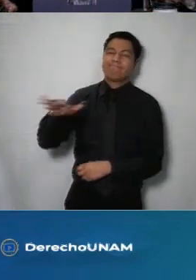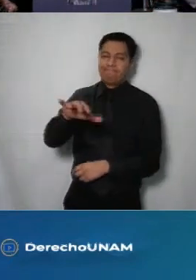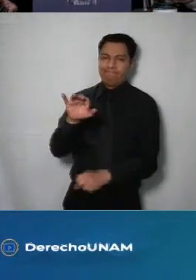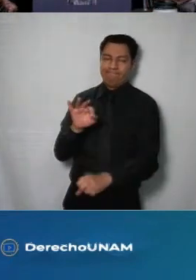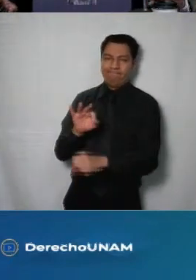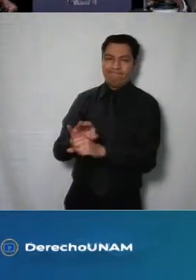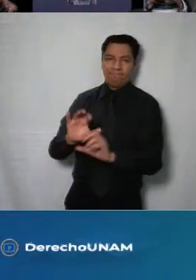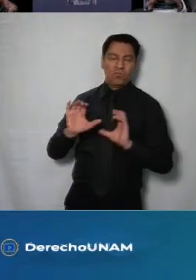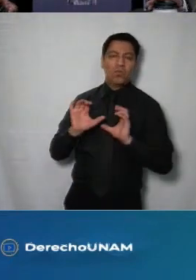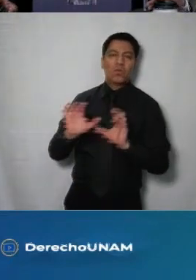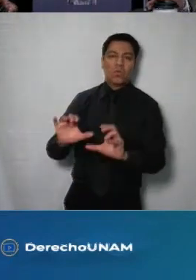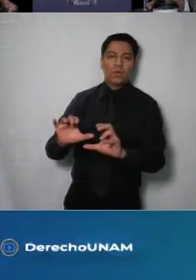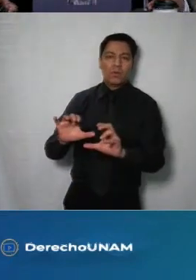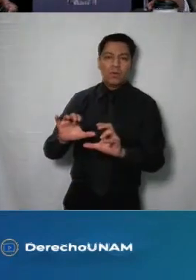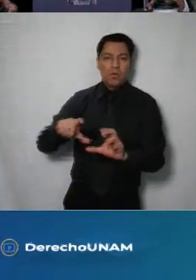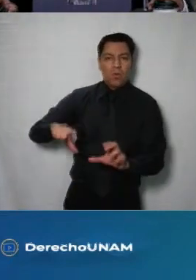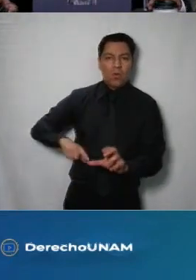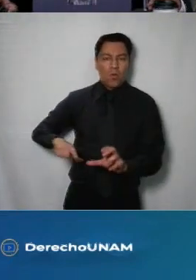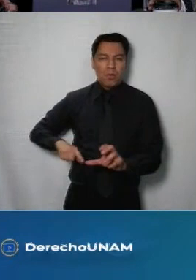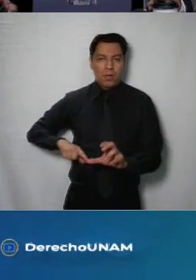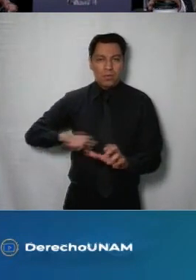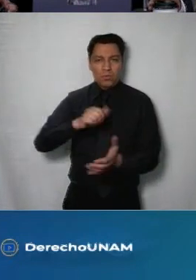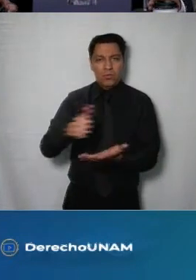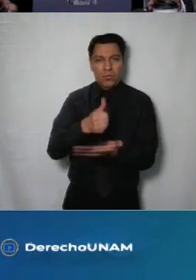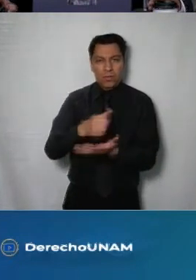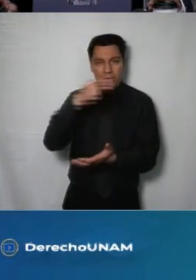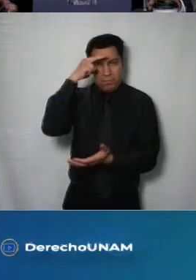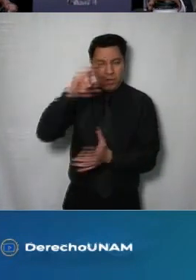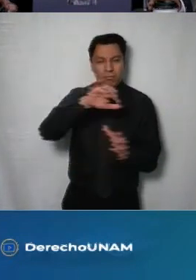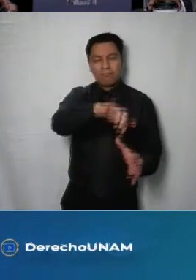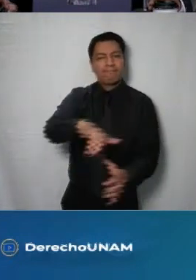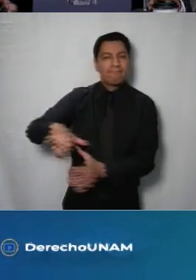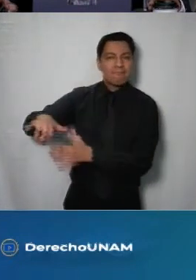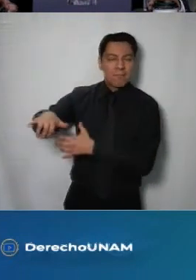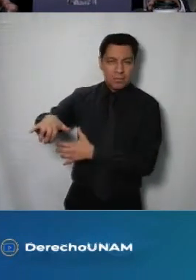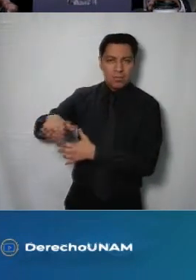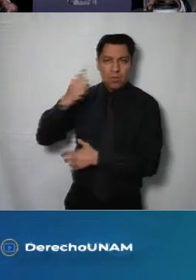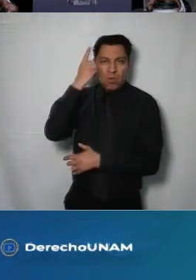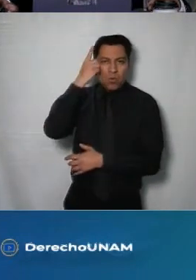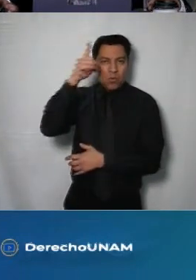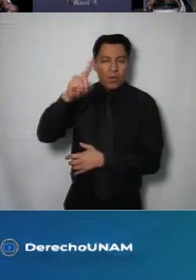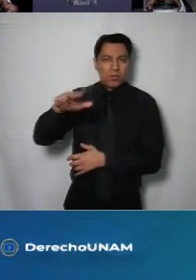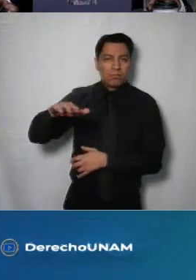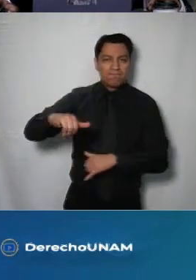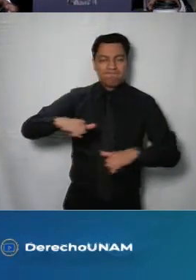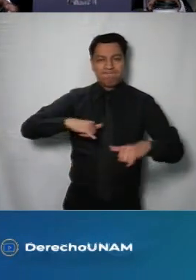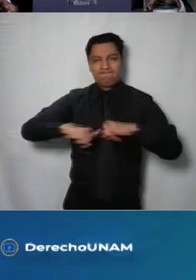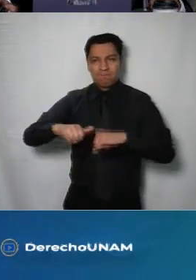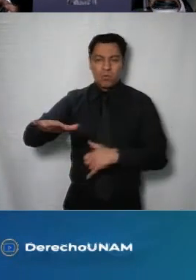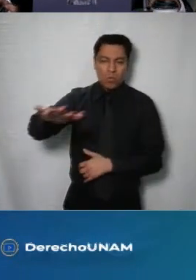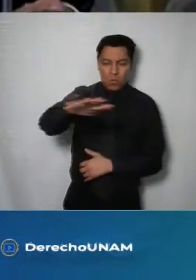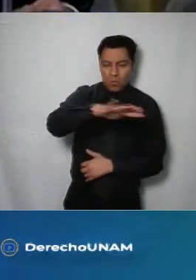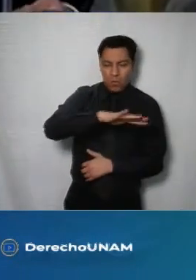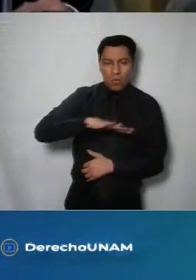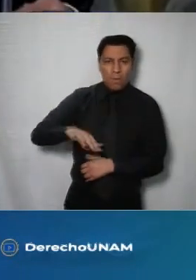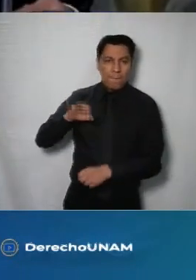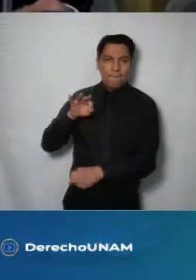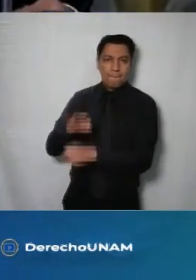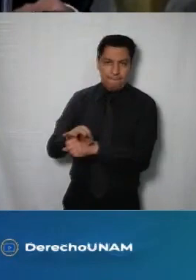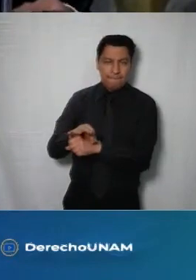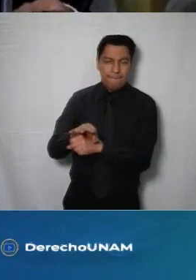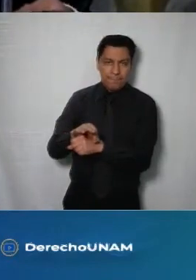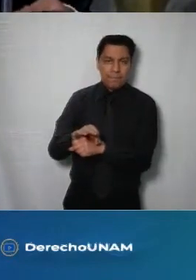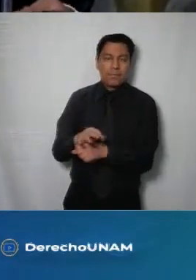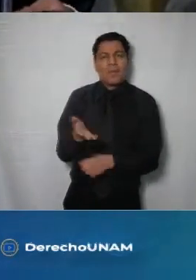y se lleva a cabo la expropiación a favor del Departamento del entonces Distrito Federal del Bosque de Chapultepec sería la exposición correspondiente